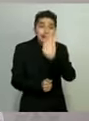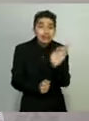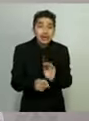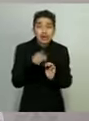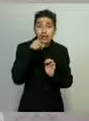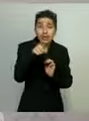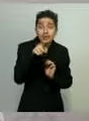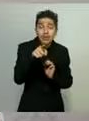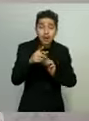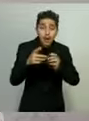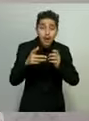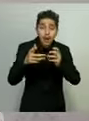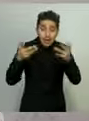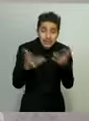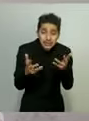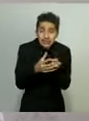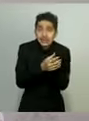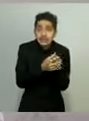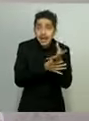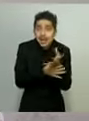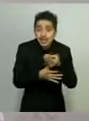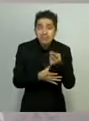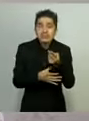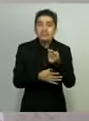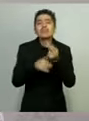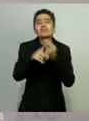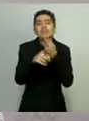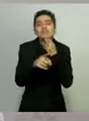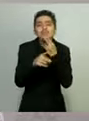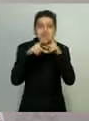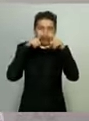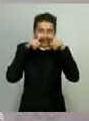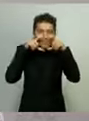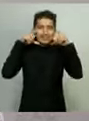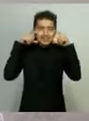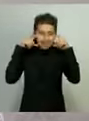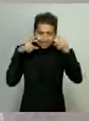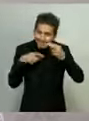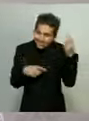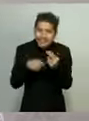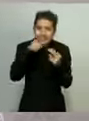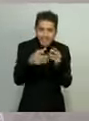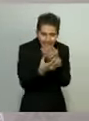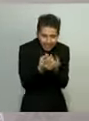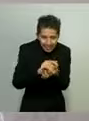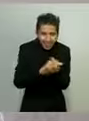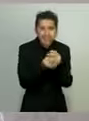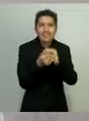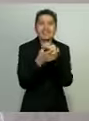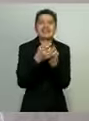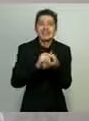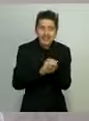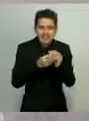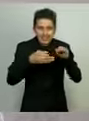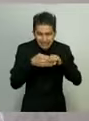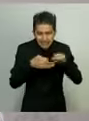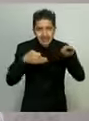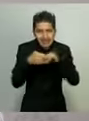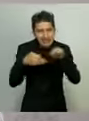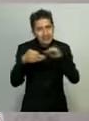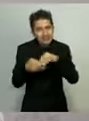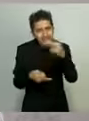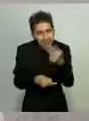hacerlo, tienes que salir, usa siempre el cubrebocas, lávate las manos constantemente,